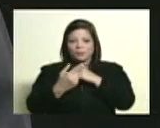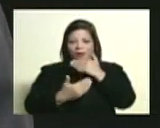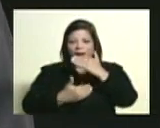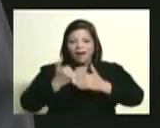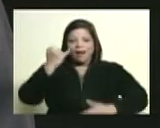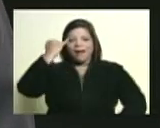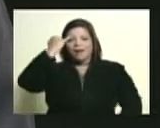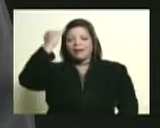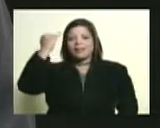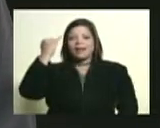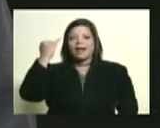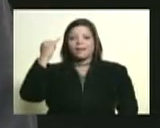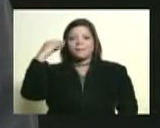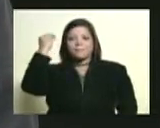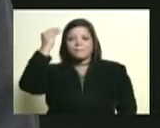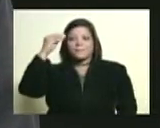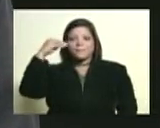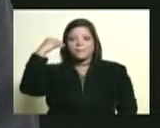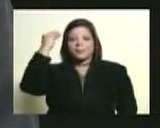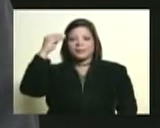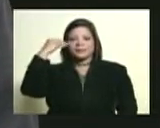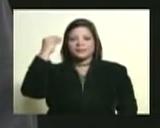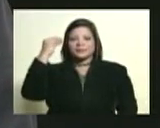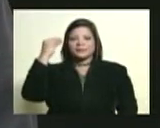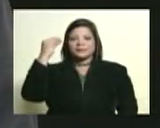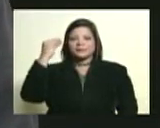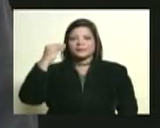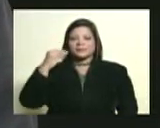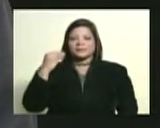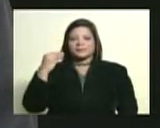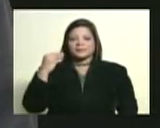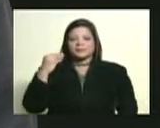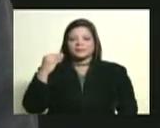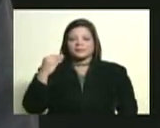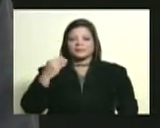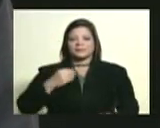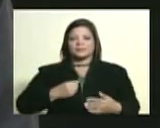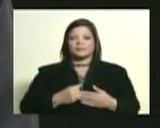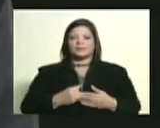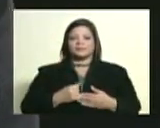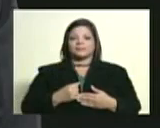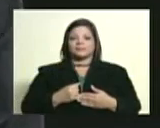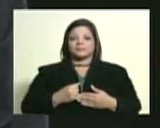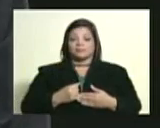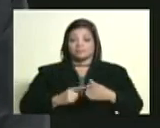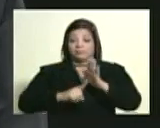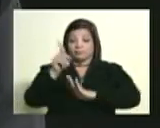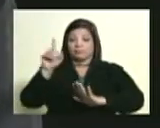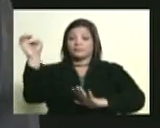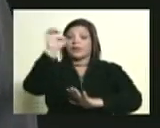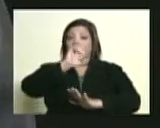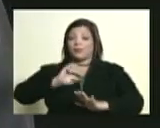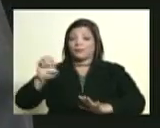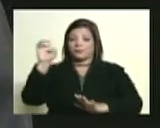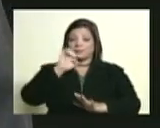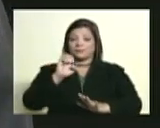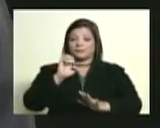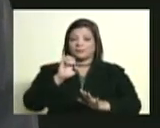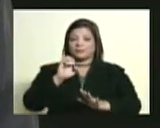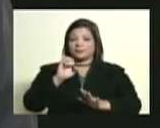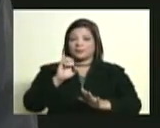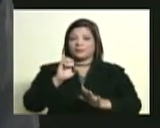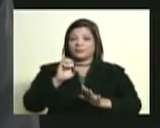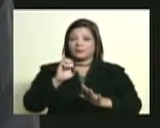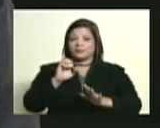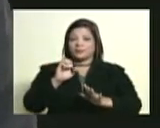pensamiento ilustrado que estaba en auge en Europa y